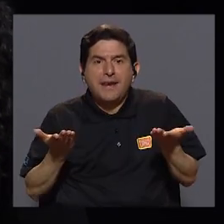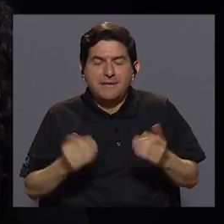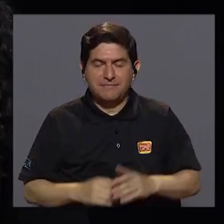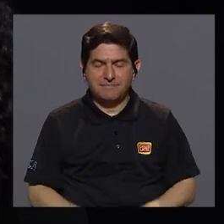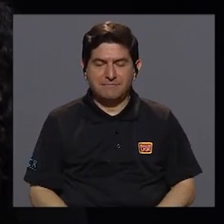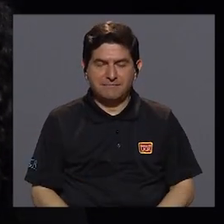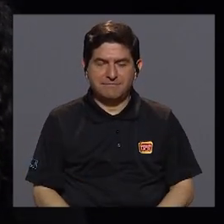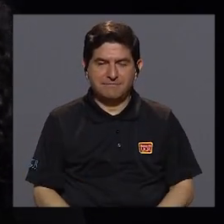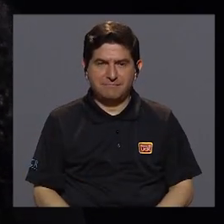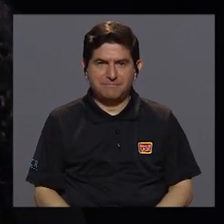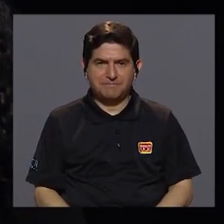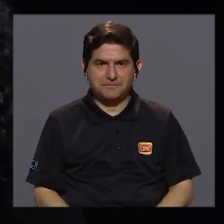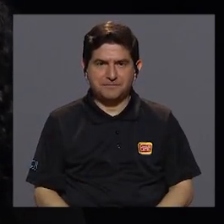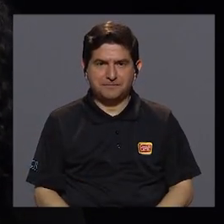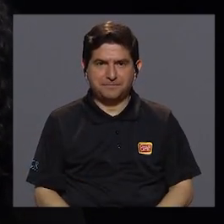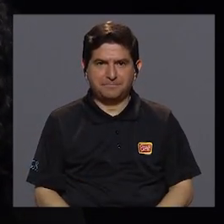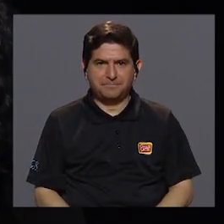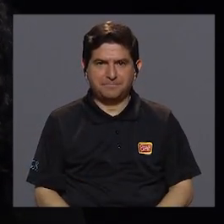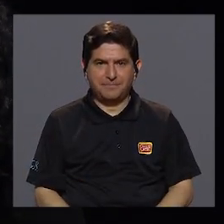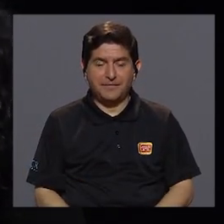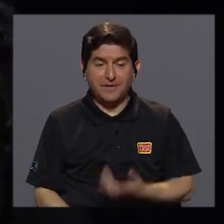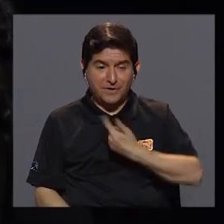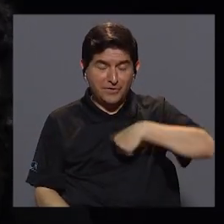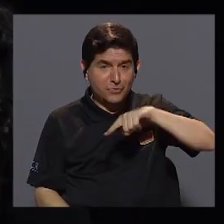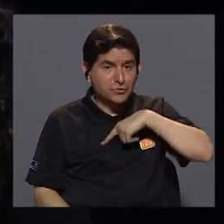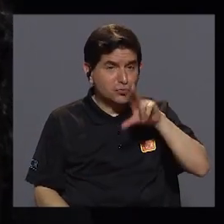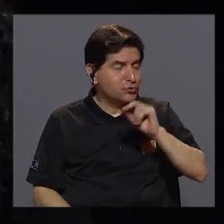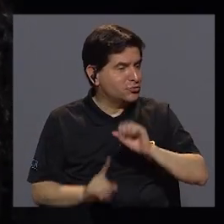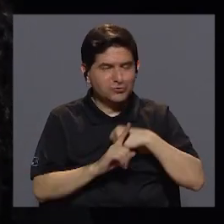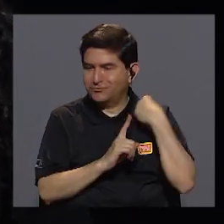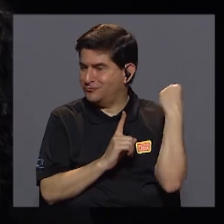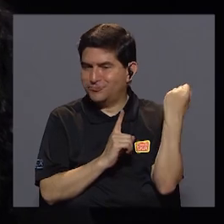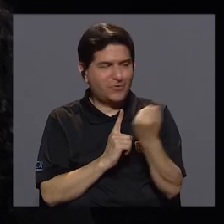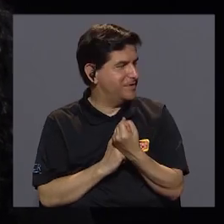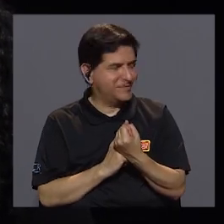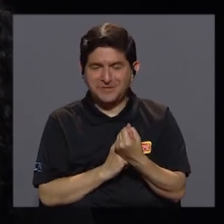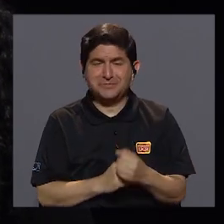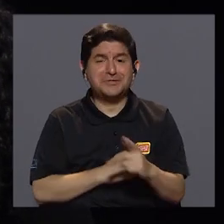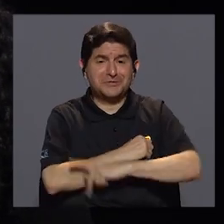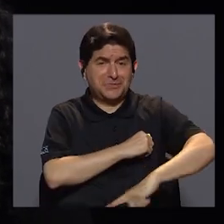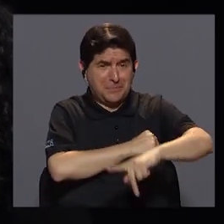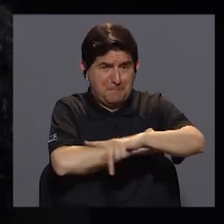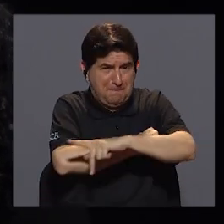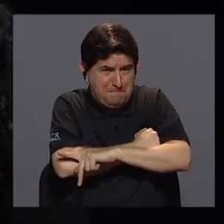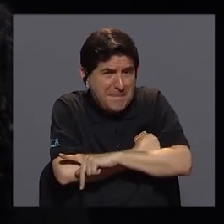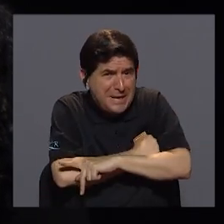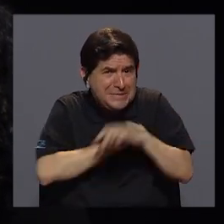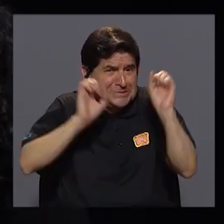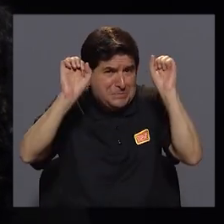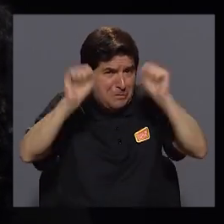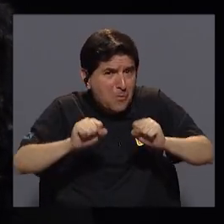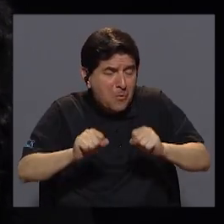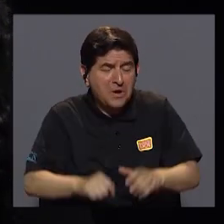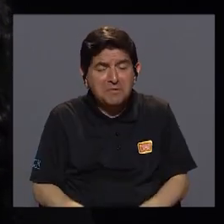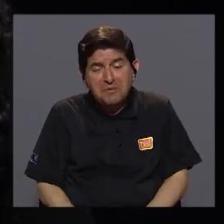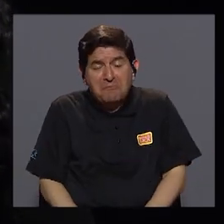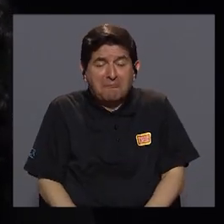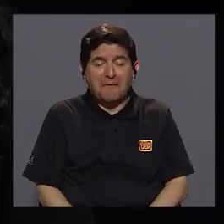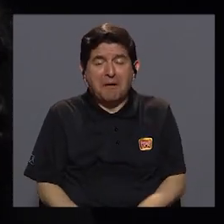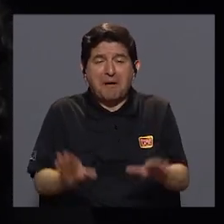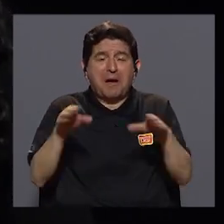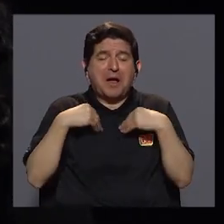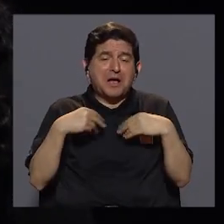Y como tal, no nos encontramos en una posición en la cual el país pueda asumir